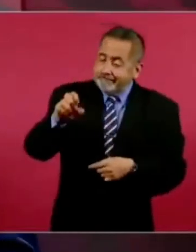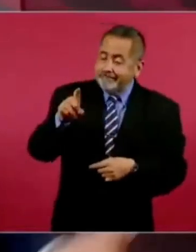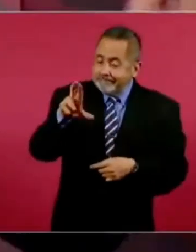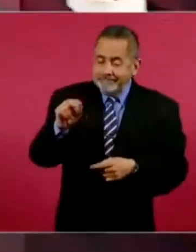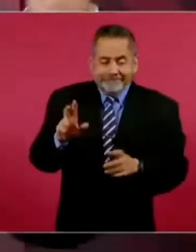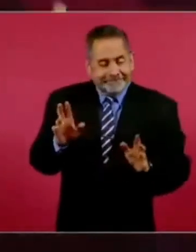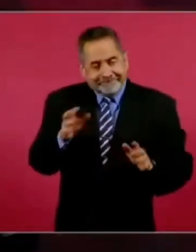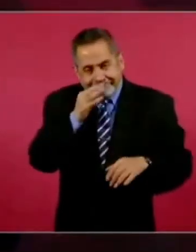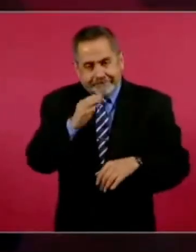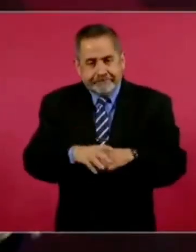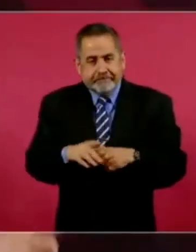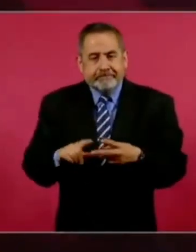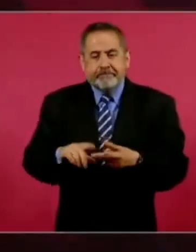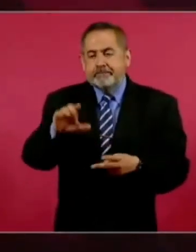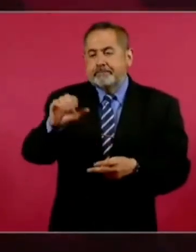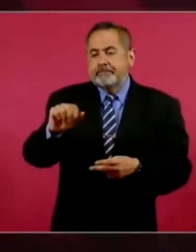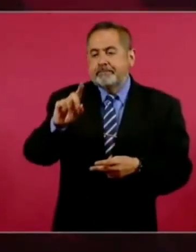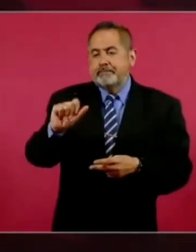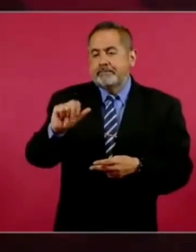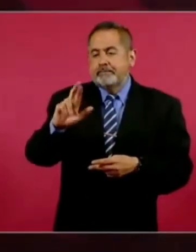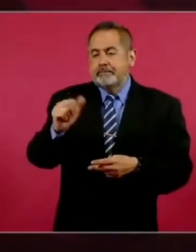Cadereyta,